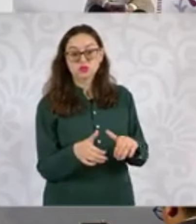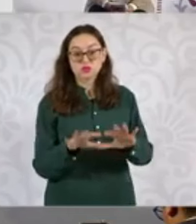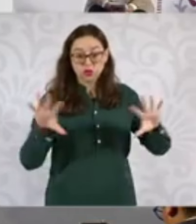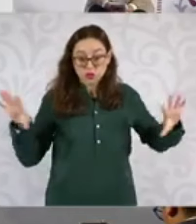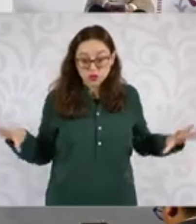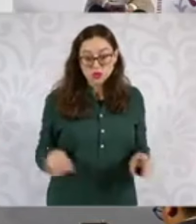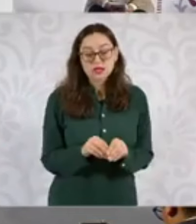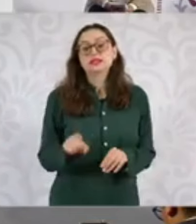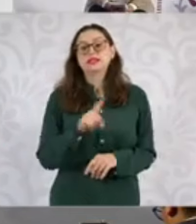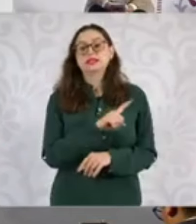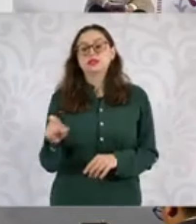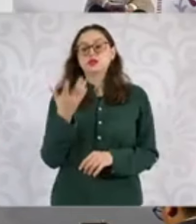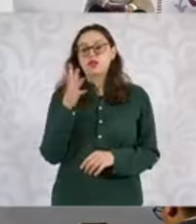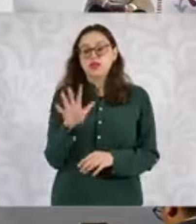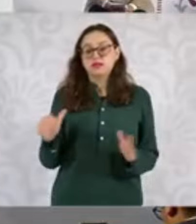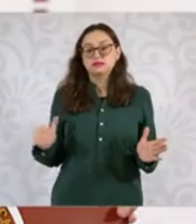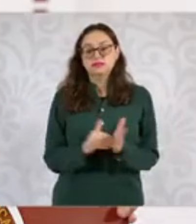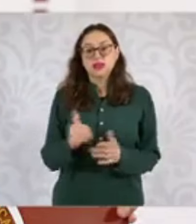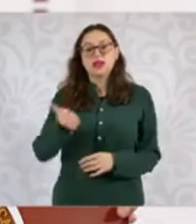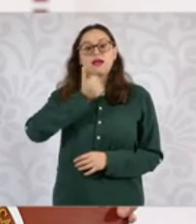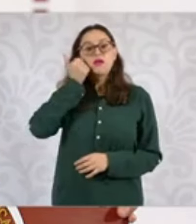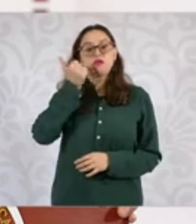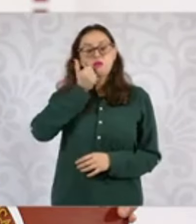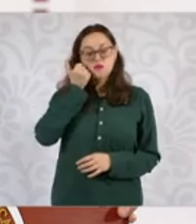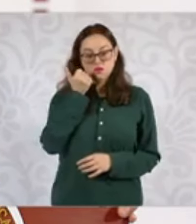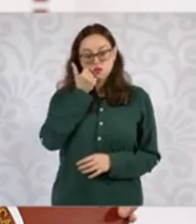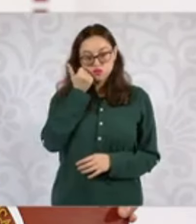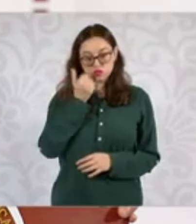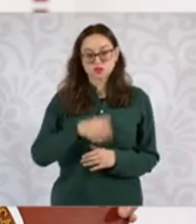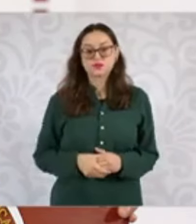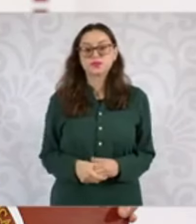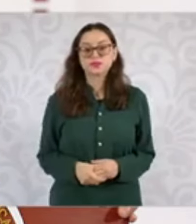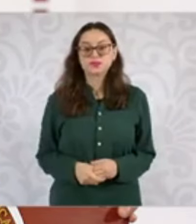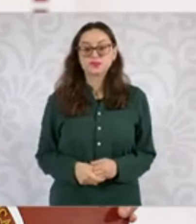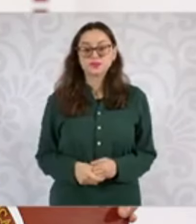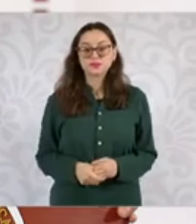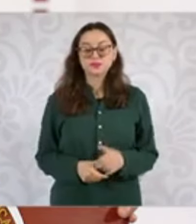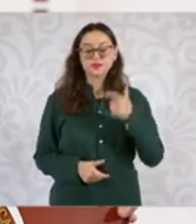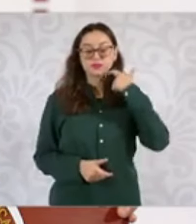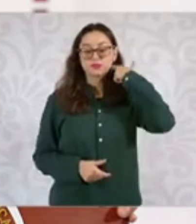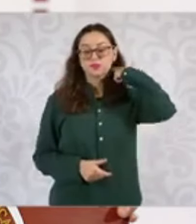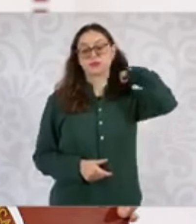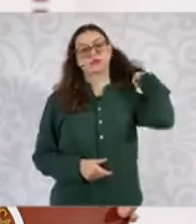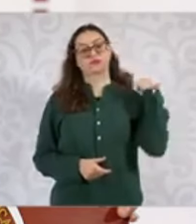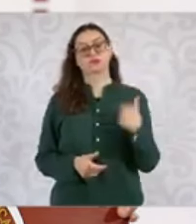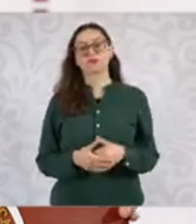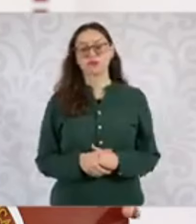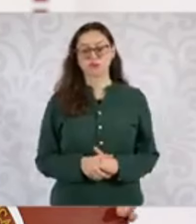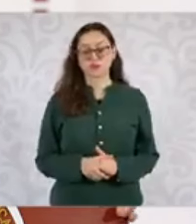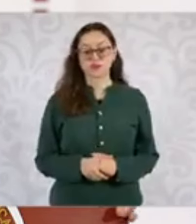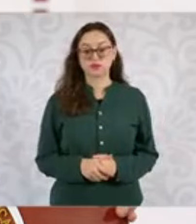110 mil alumnos en total en su cobertura. El Tecnológico Nacional